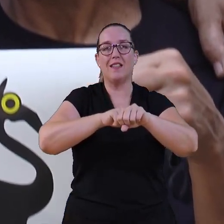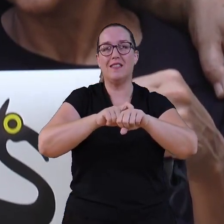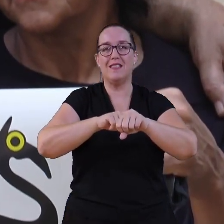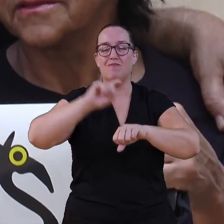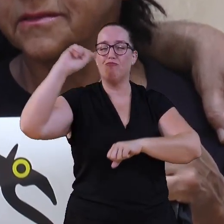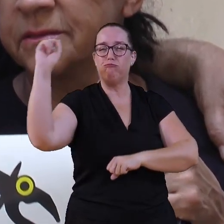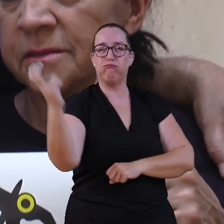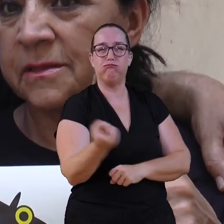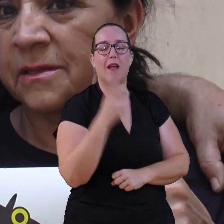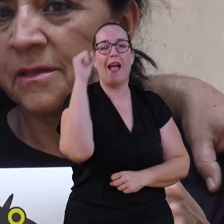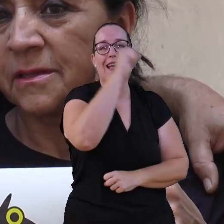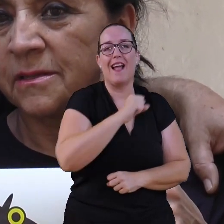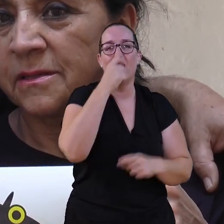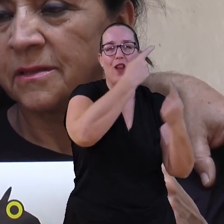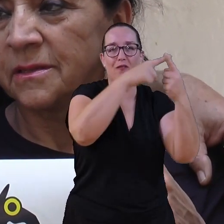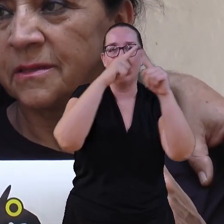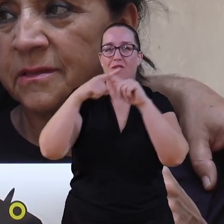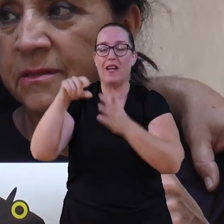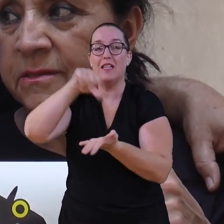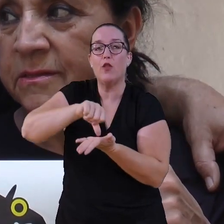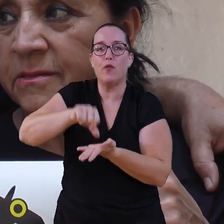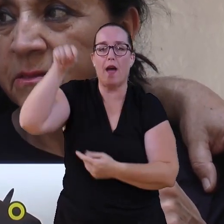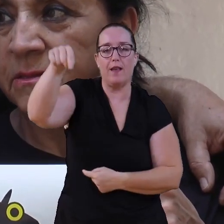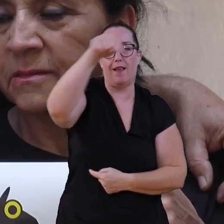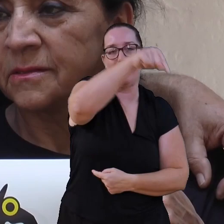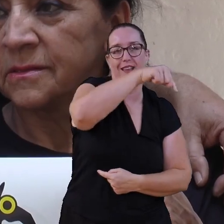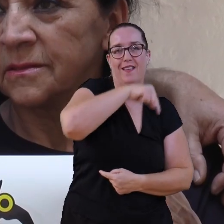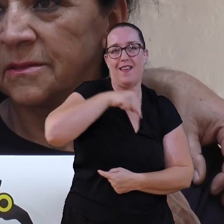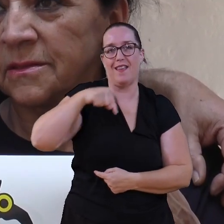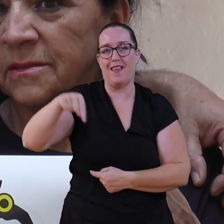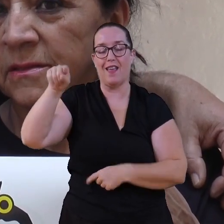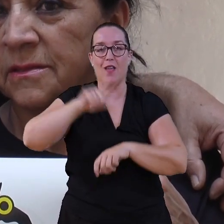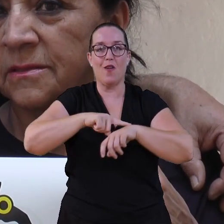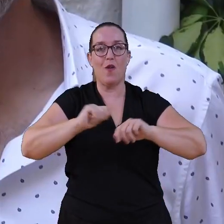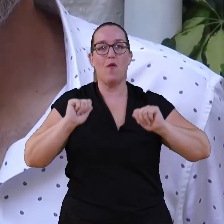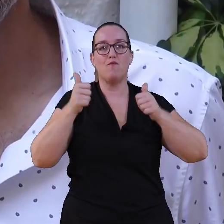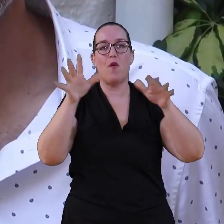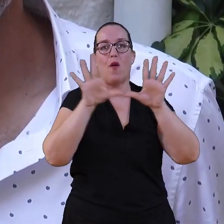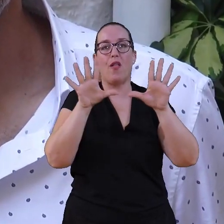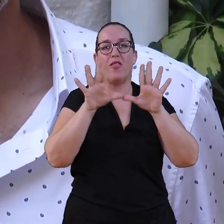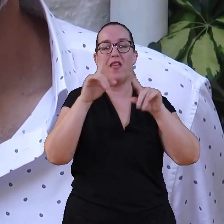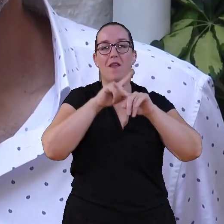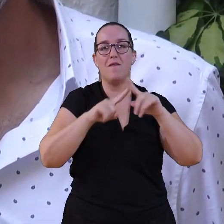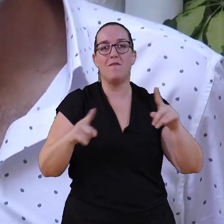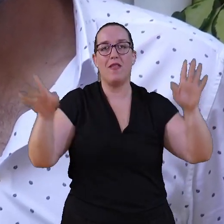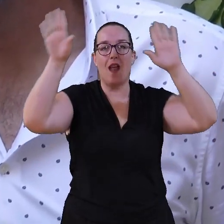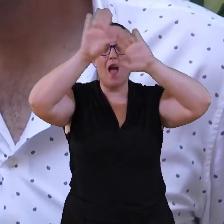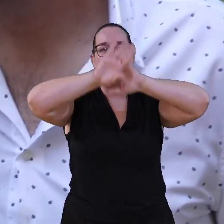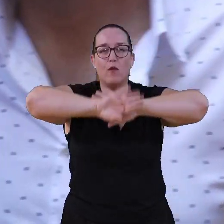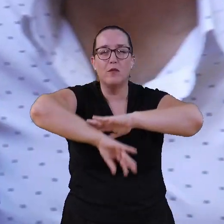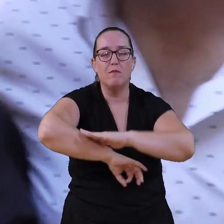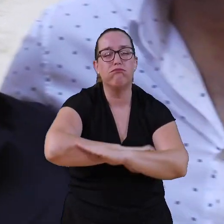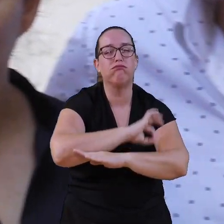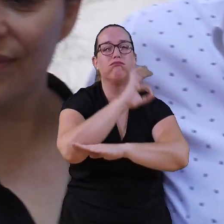que actuarán en otros tantos escenarios emblemáticos de la ciudad desde las diez y media de la noche hasta prácticamente el amanecer.